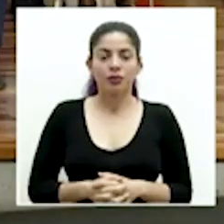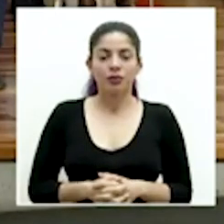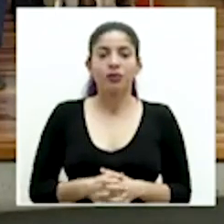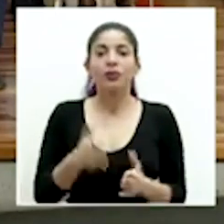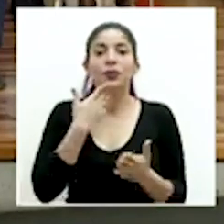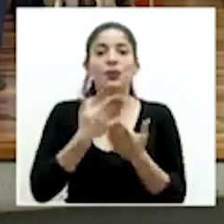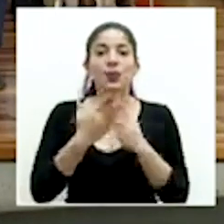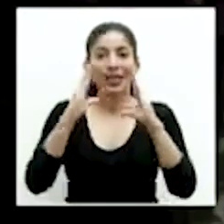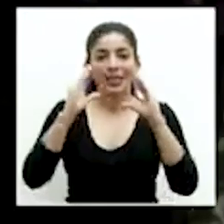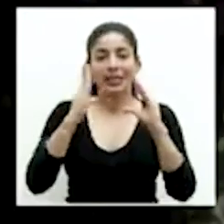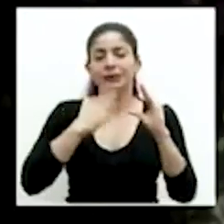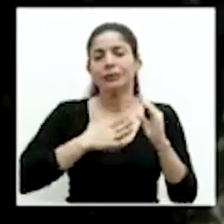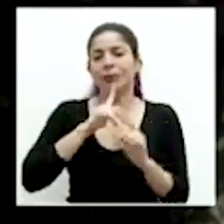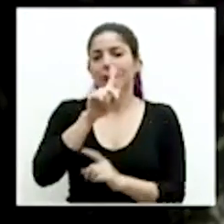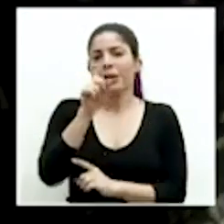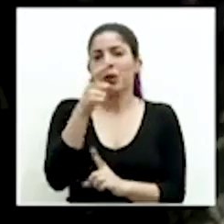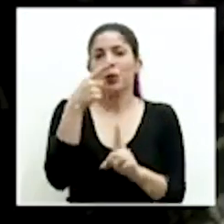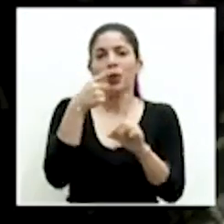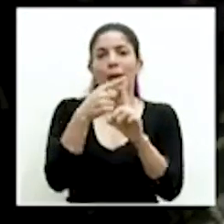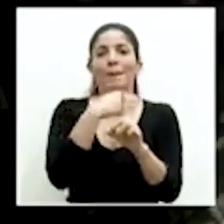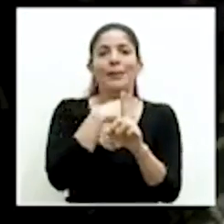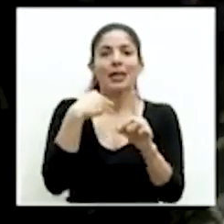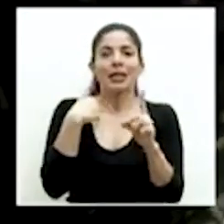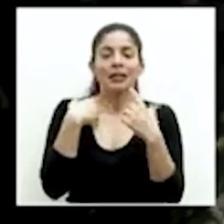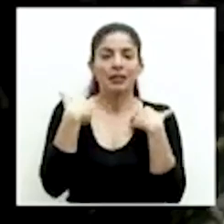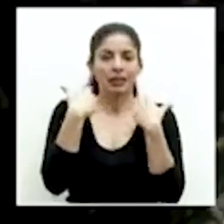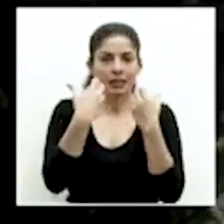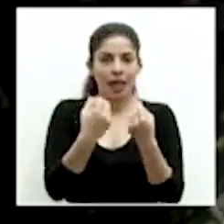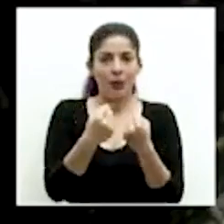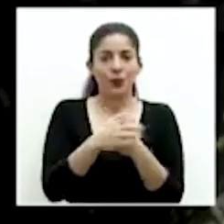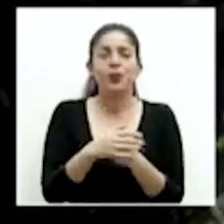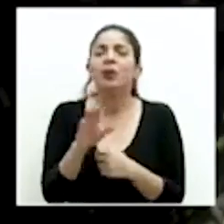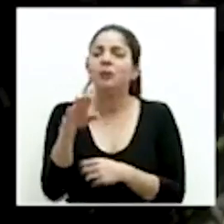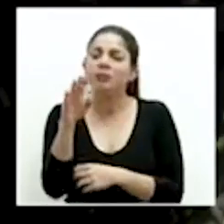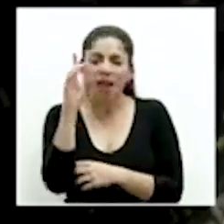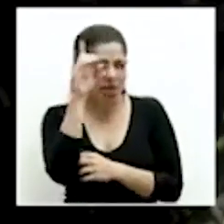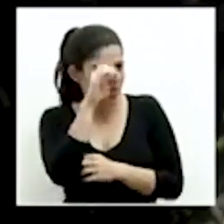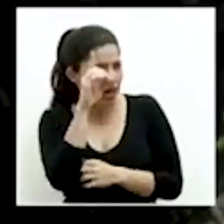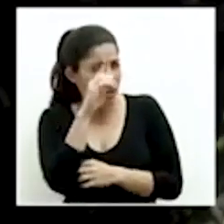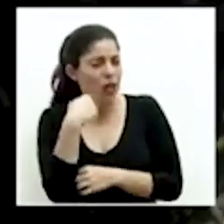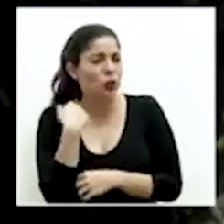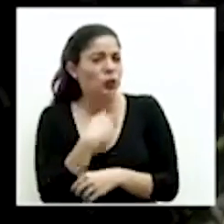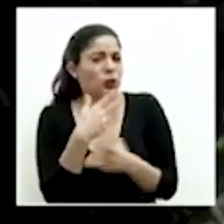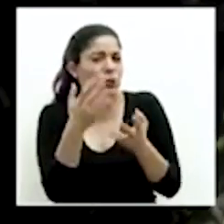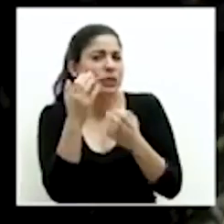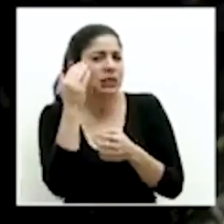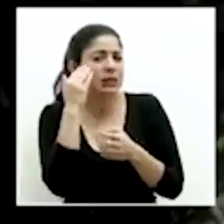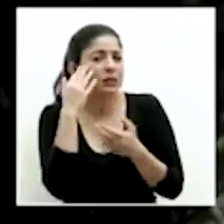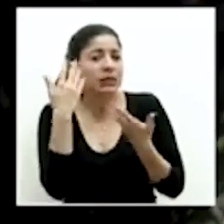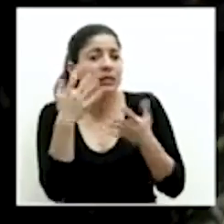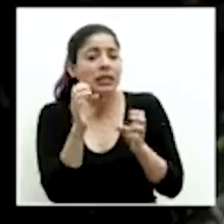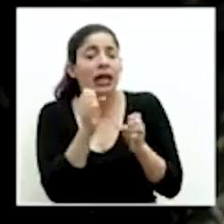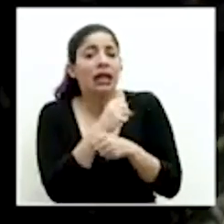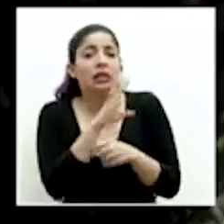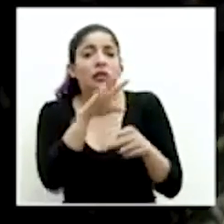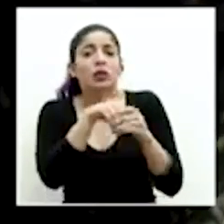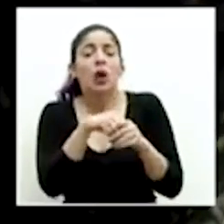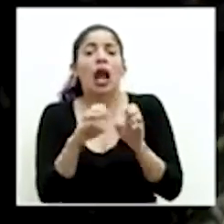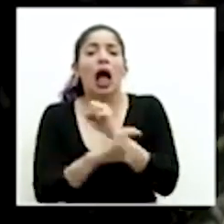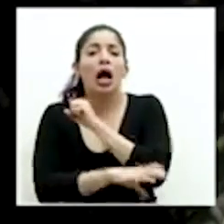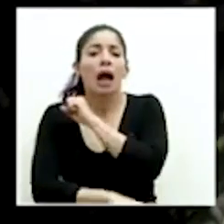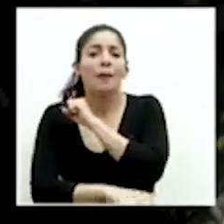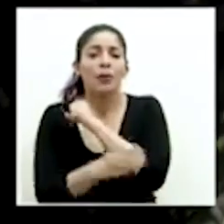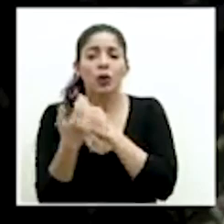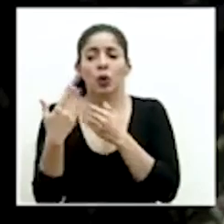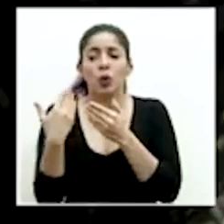Buenas tardes mi pregunta va para el Ministro de Salud Don Daniel queríamos saber si se hizo alguna intervención en Acarpio en